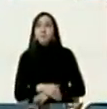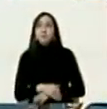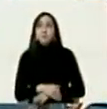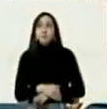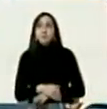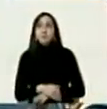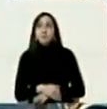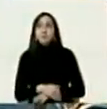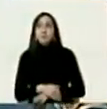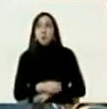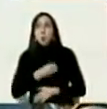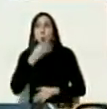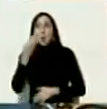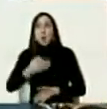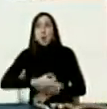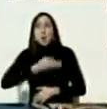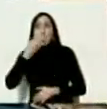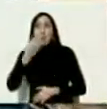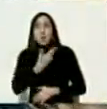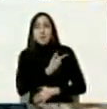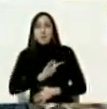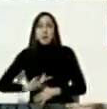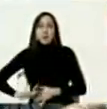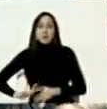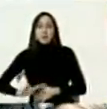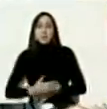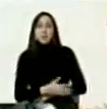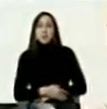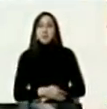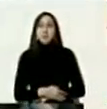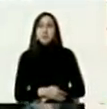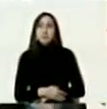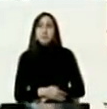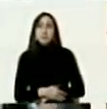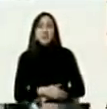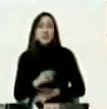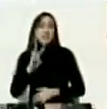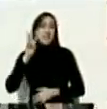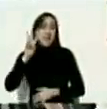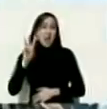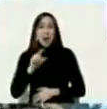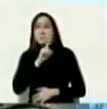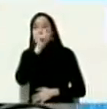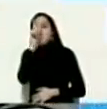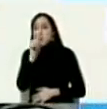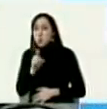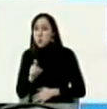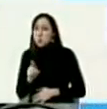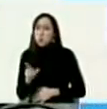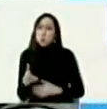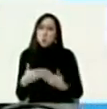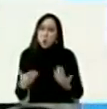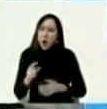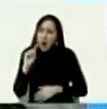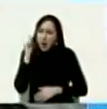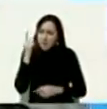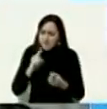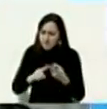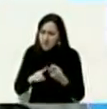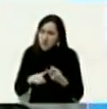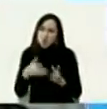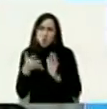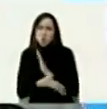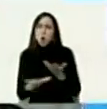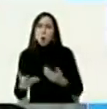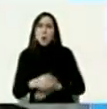gracias buenas tardes vicepresidente a ver tengo tres preguntas la primera tendría que ver